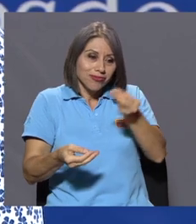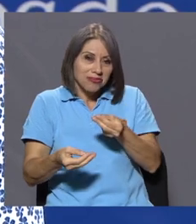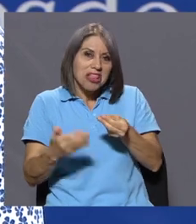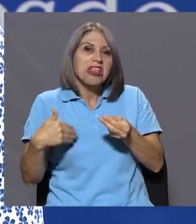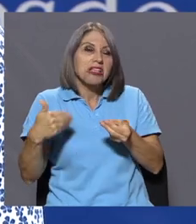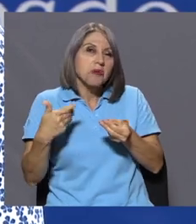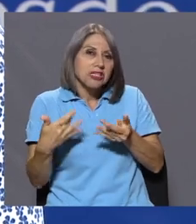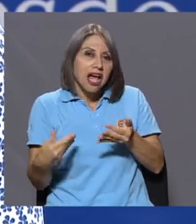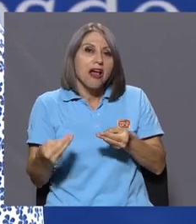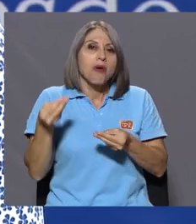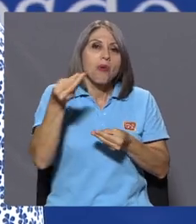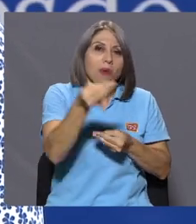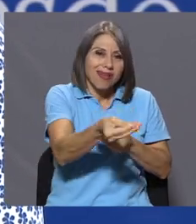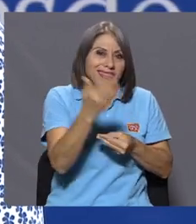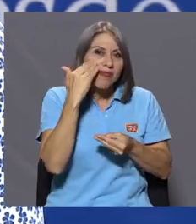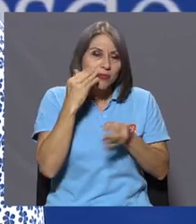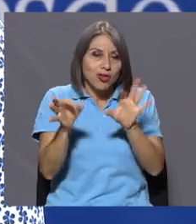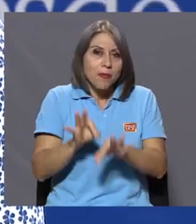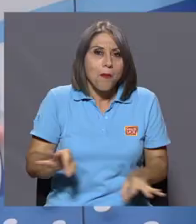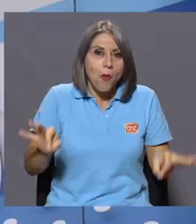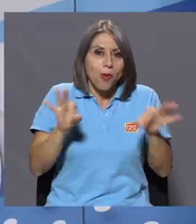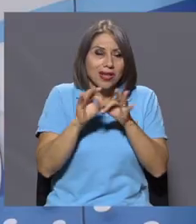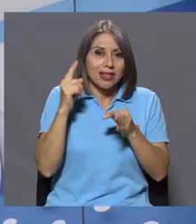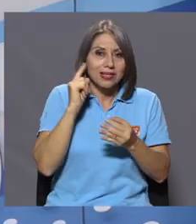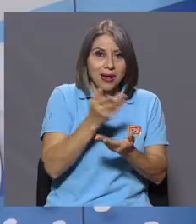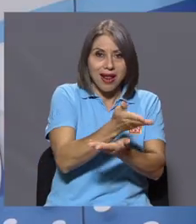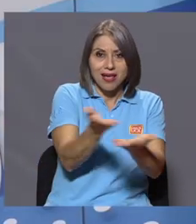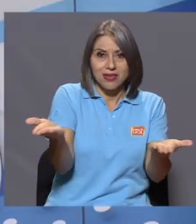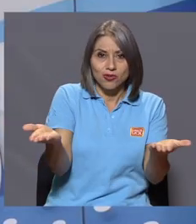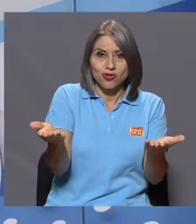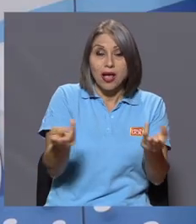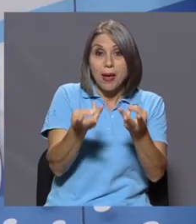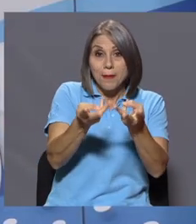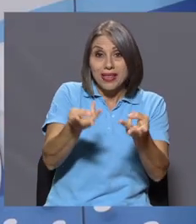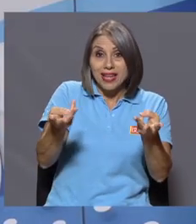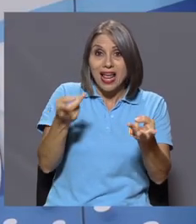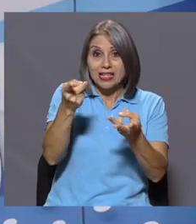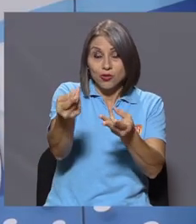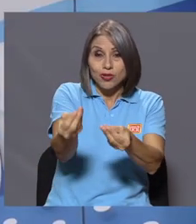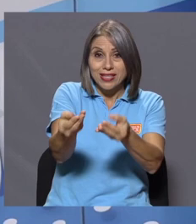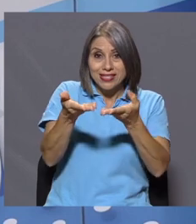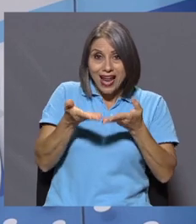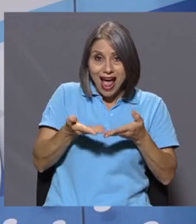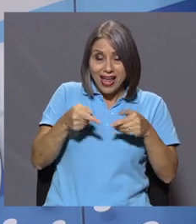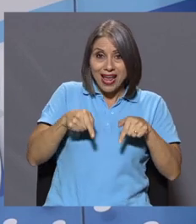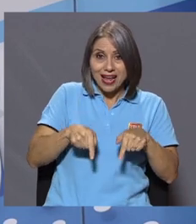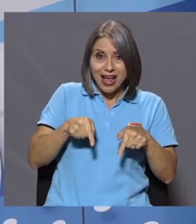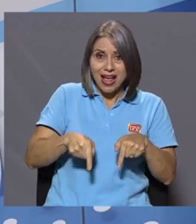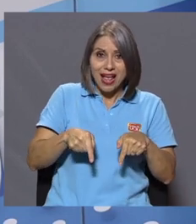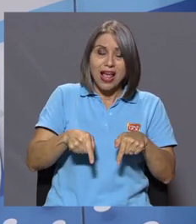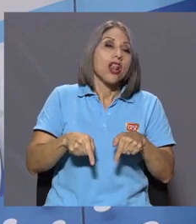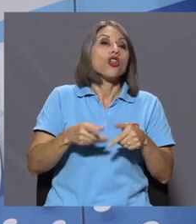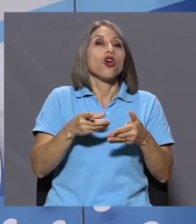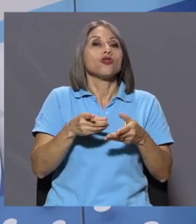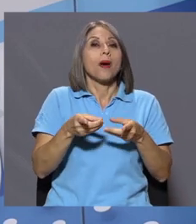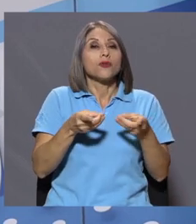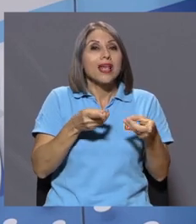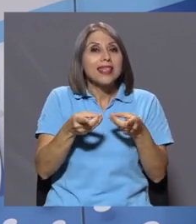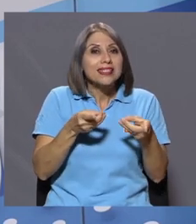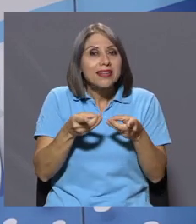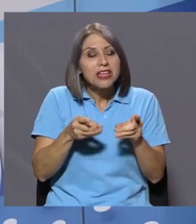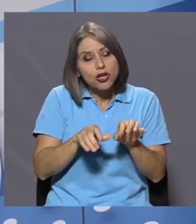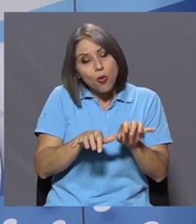ellos. Entonces, los materiales que ellos nos ofrezcan los vamos a describir bibliográficamente.